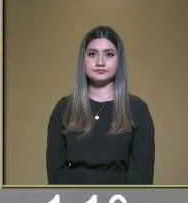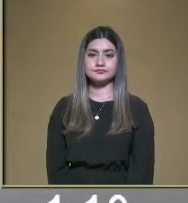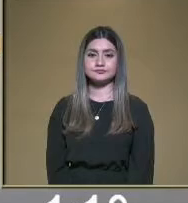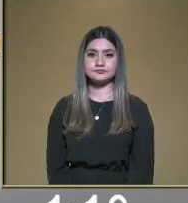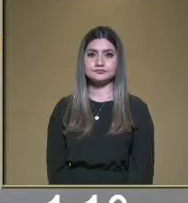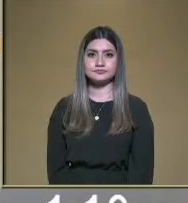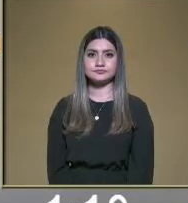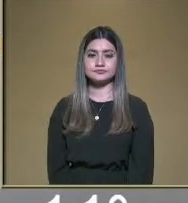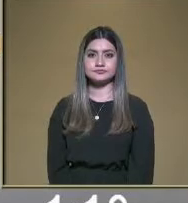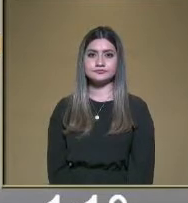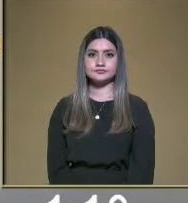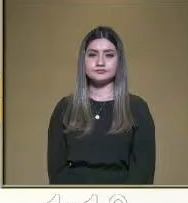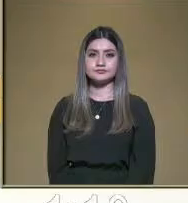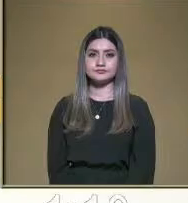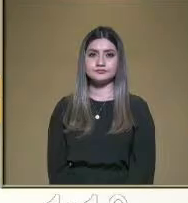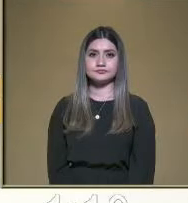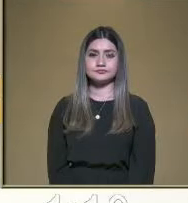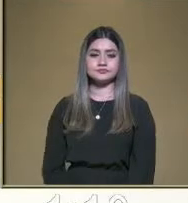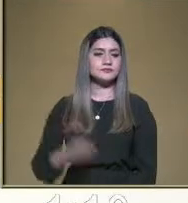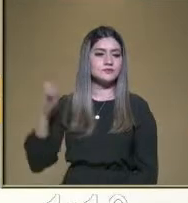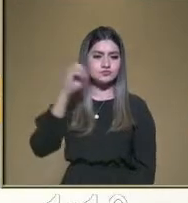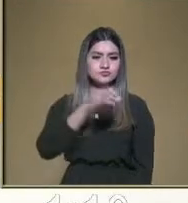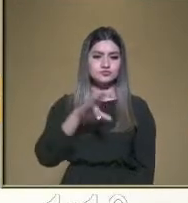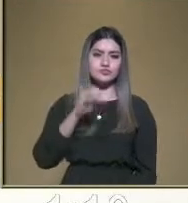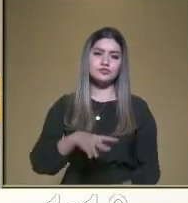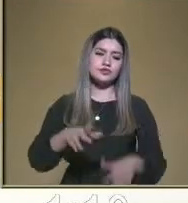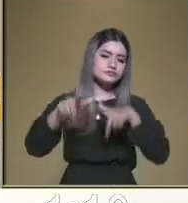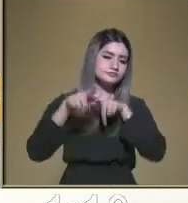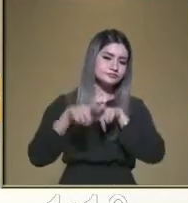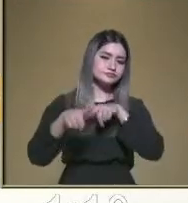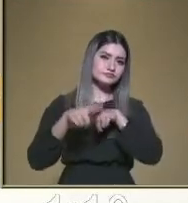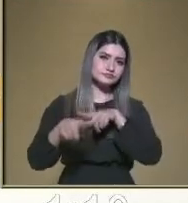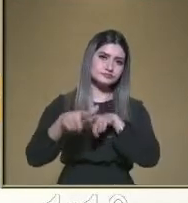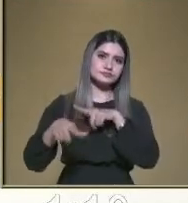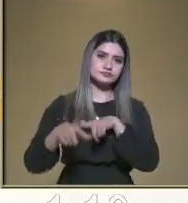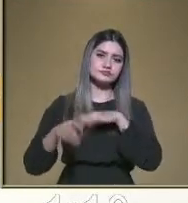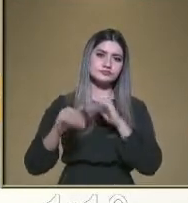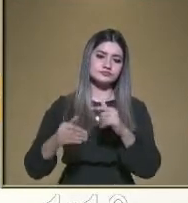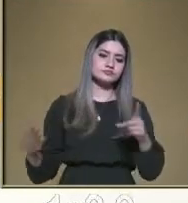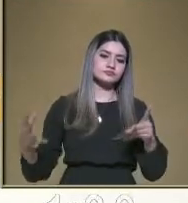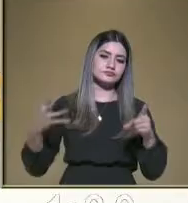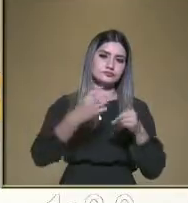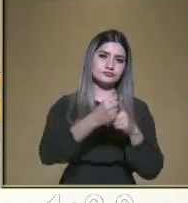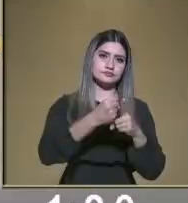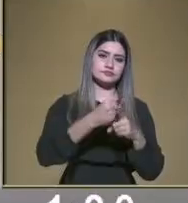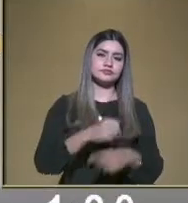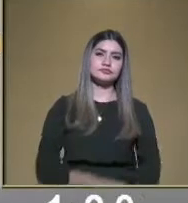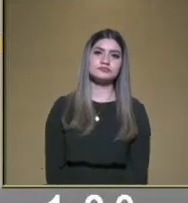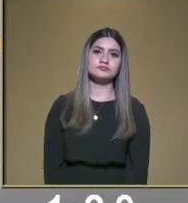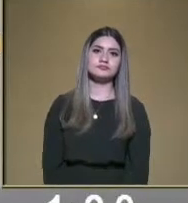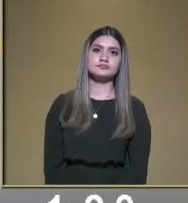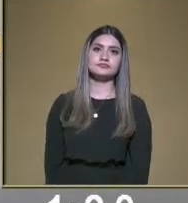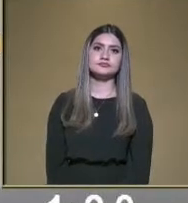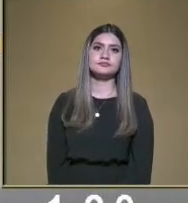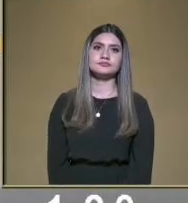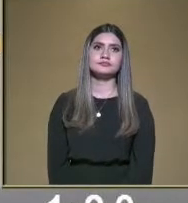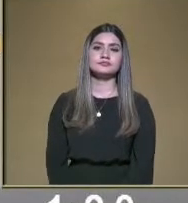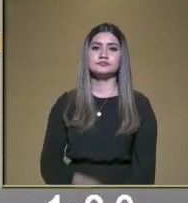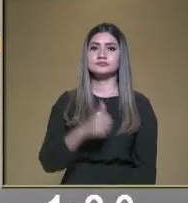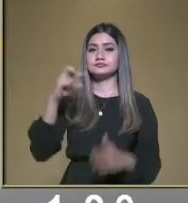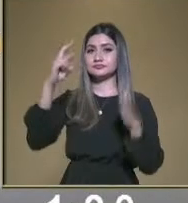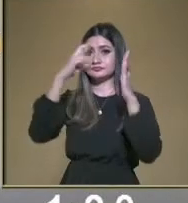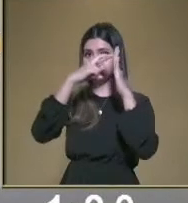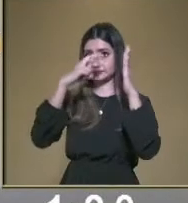cuadrito número dos y así hasta llegar a la meta. Así es, maestra. A ver, bueno, también las reglas no es